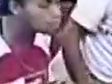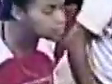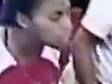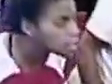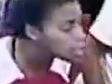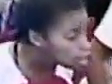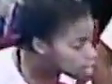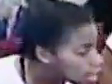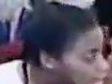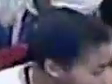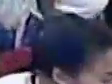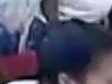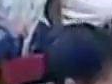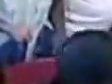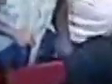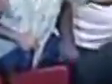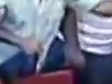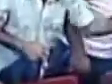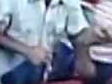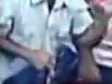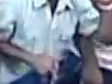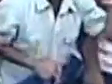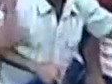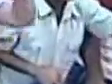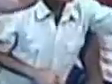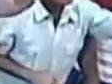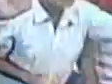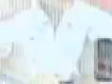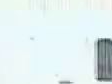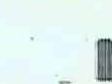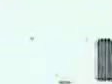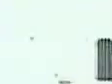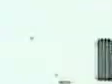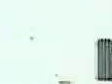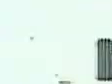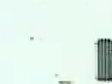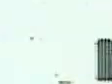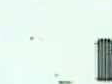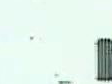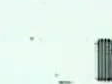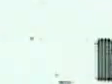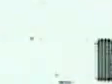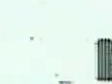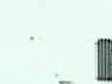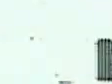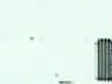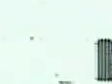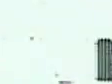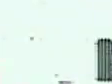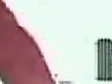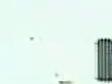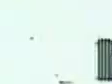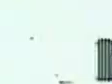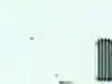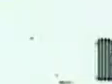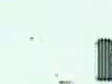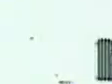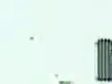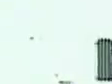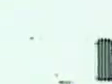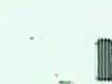presentes en gran mañana vamos forjando la patria soberana